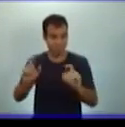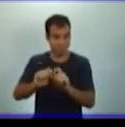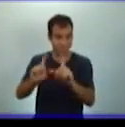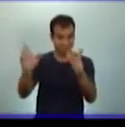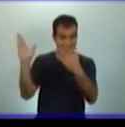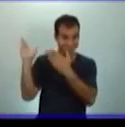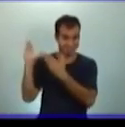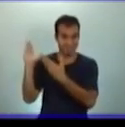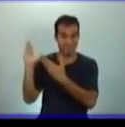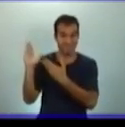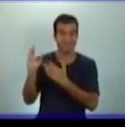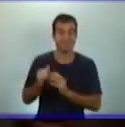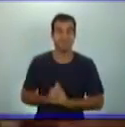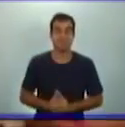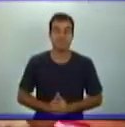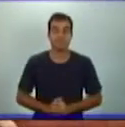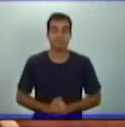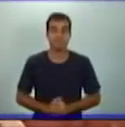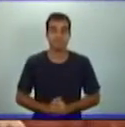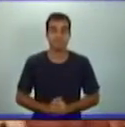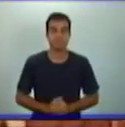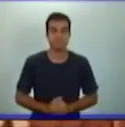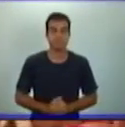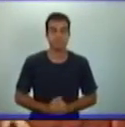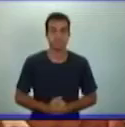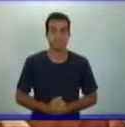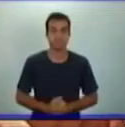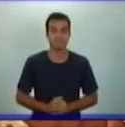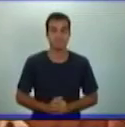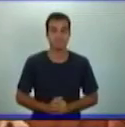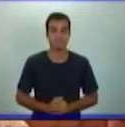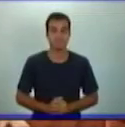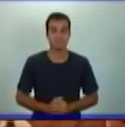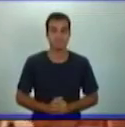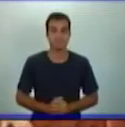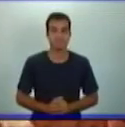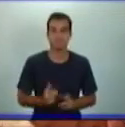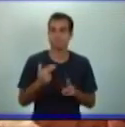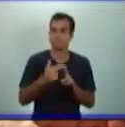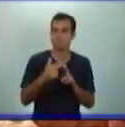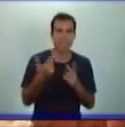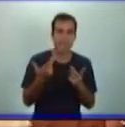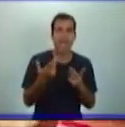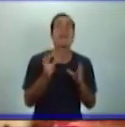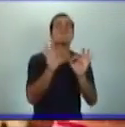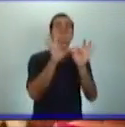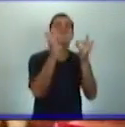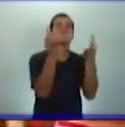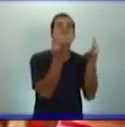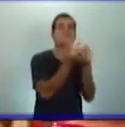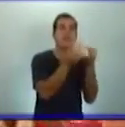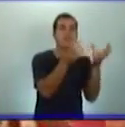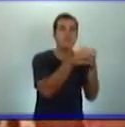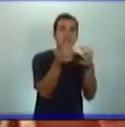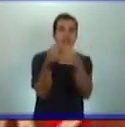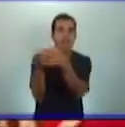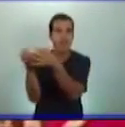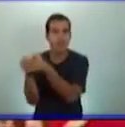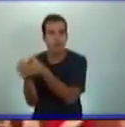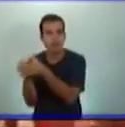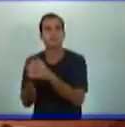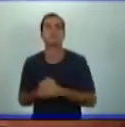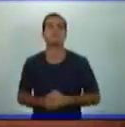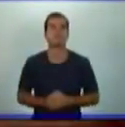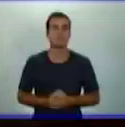en el capítulo 3, titulado Las Familias, desde el